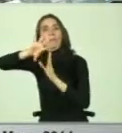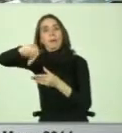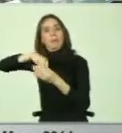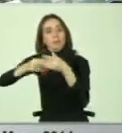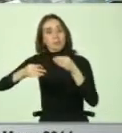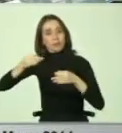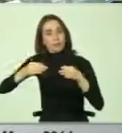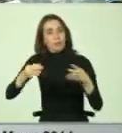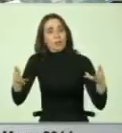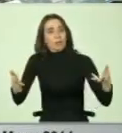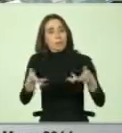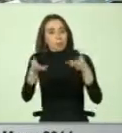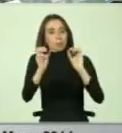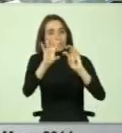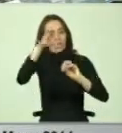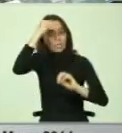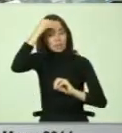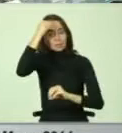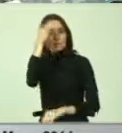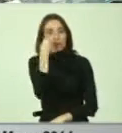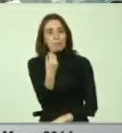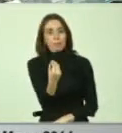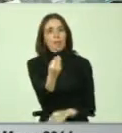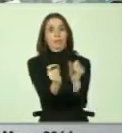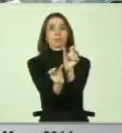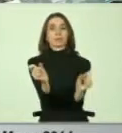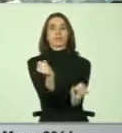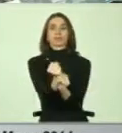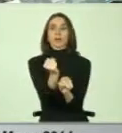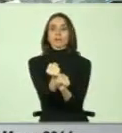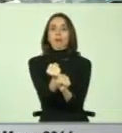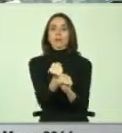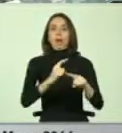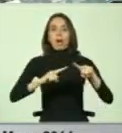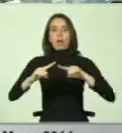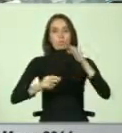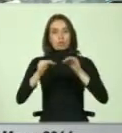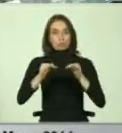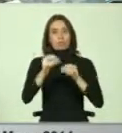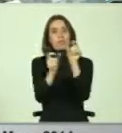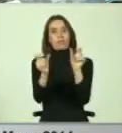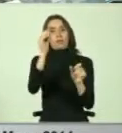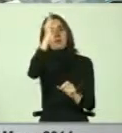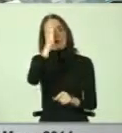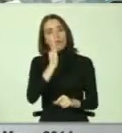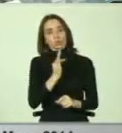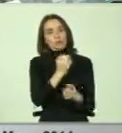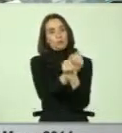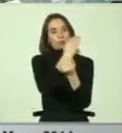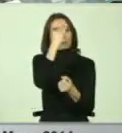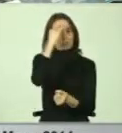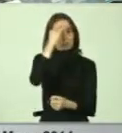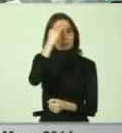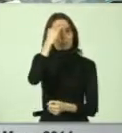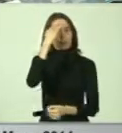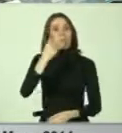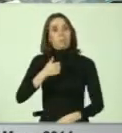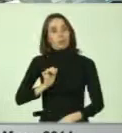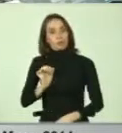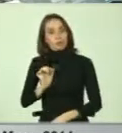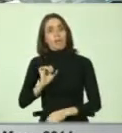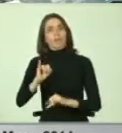dispone, si mismo, promoverá la capacitación adecuada de los que trabajan en la administración de justicia, incluido el personal policial y penitenciario.